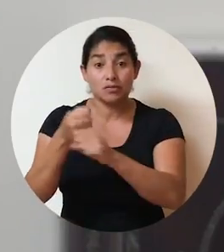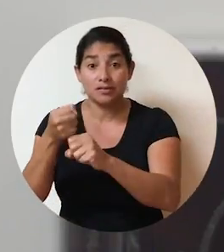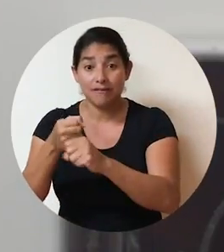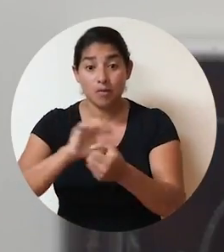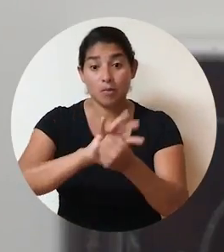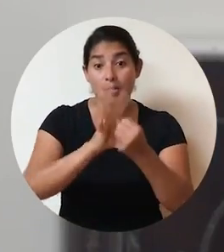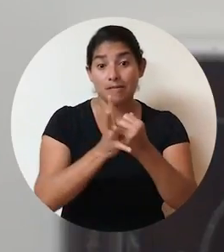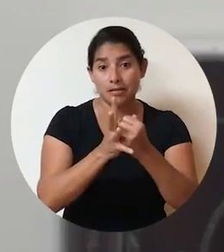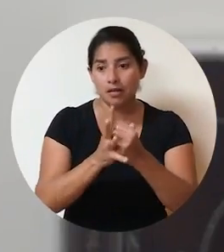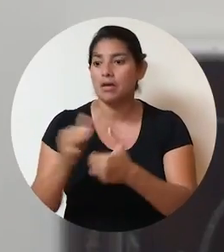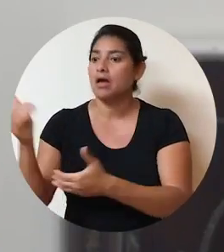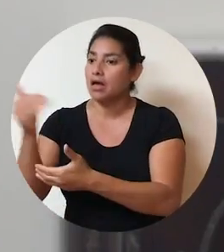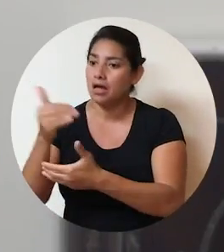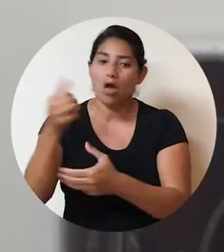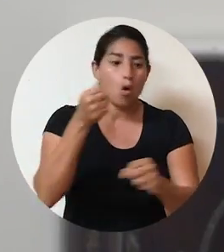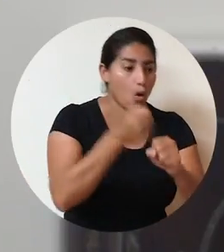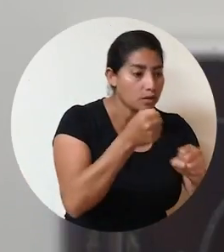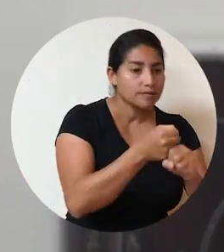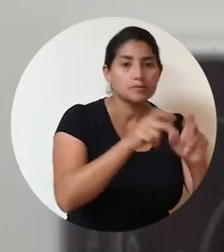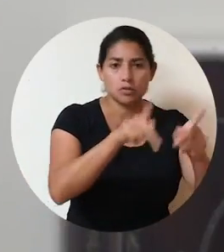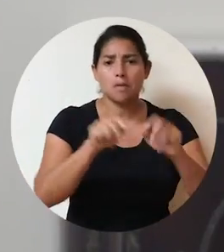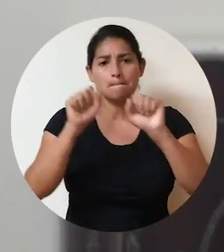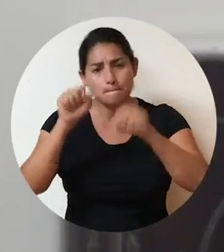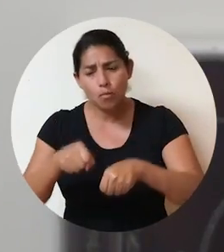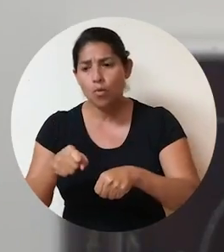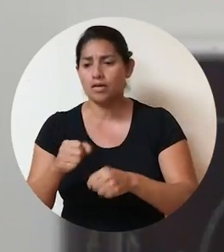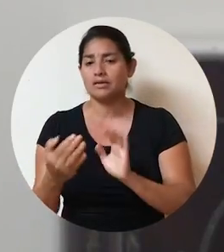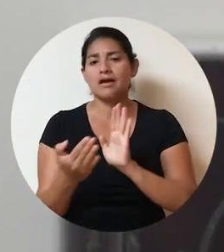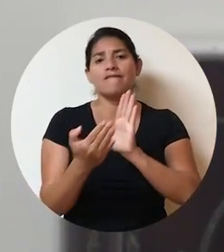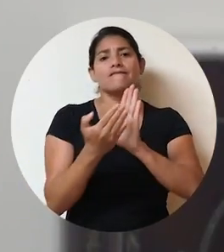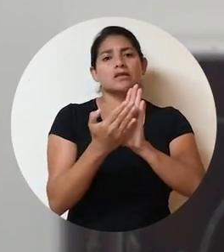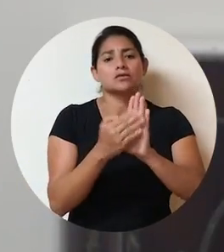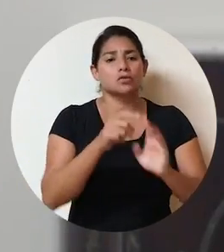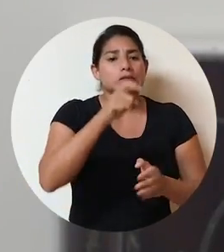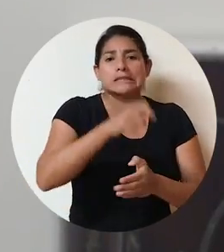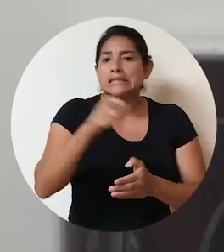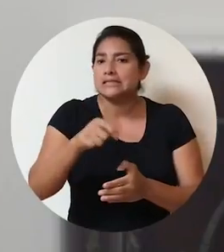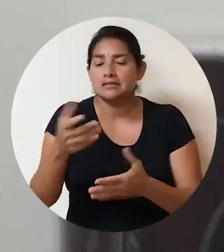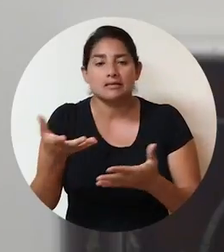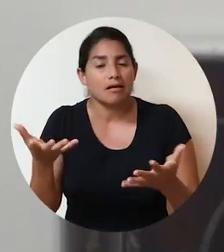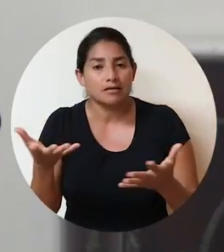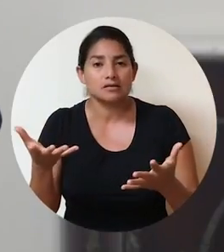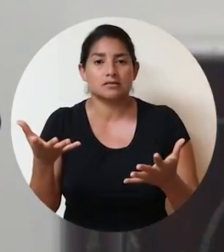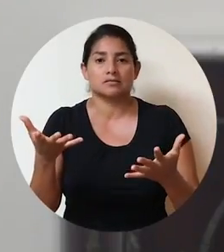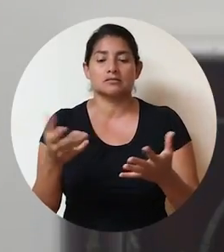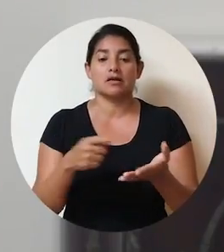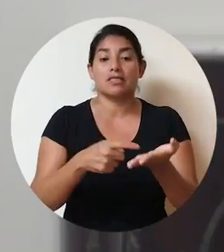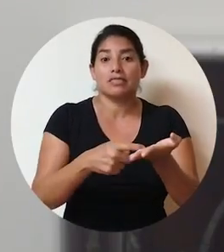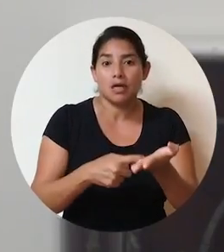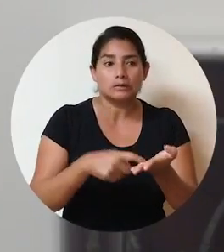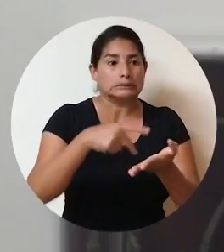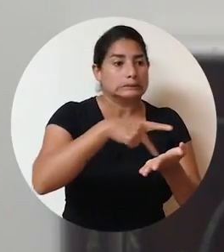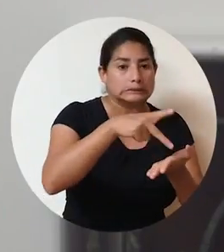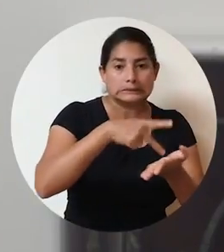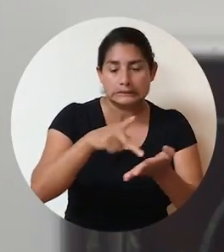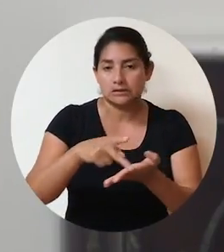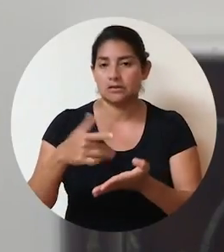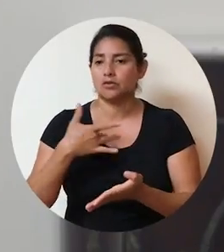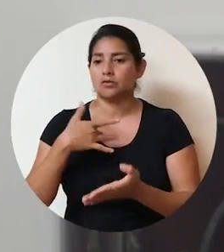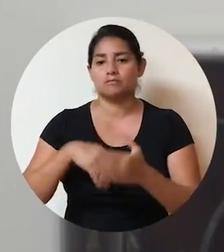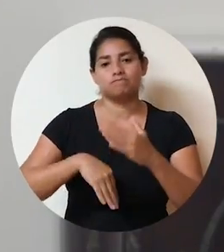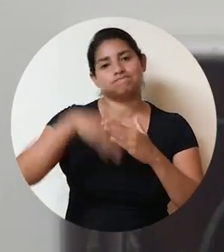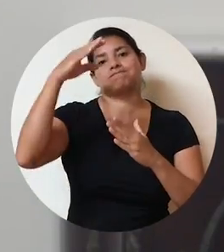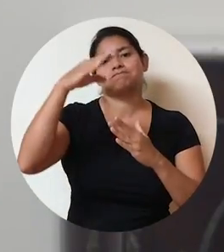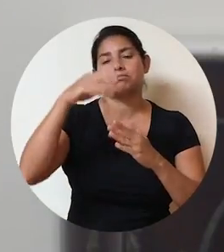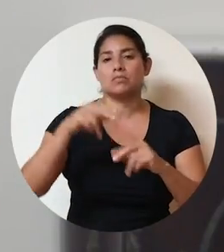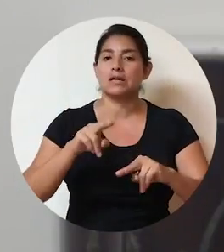perdidos por la pandemia, que las personas puedan hacer frente a sus necesidades y deudas y que